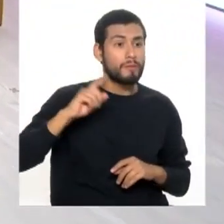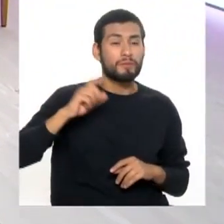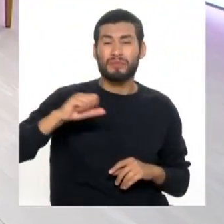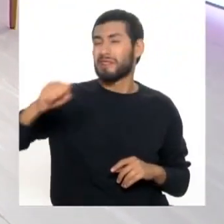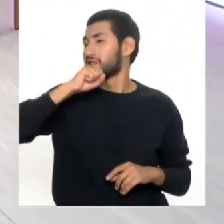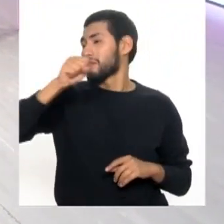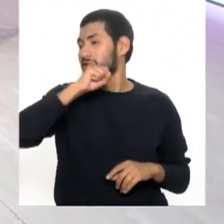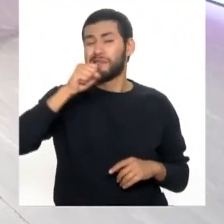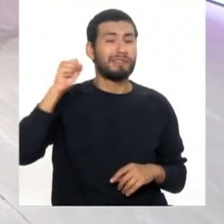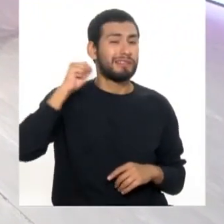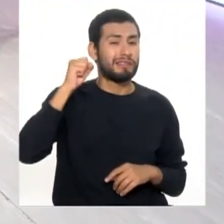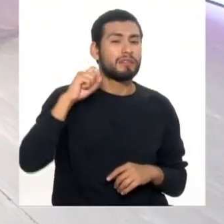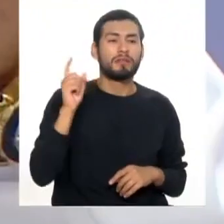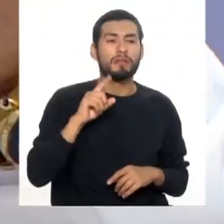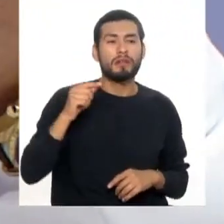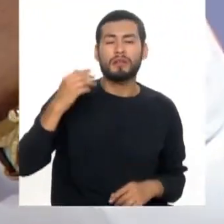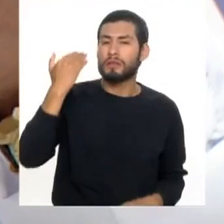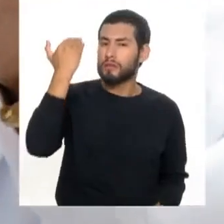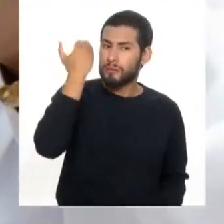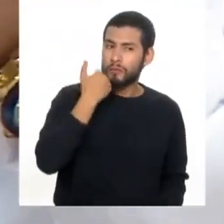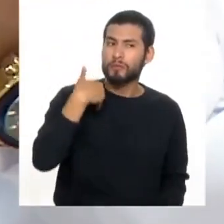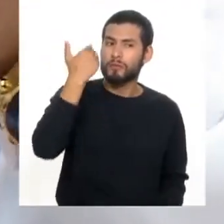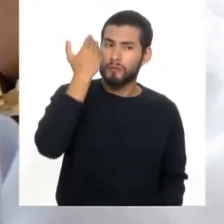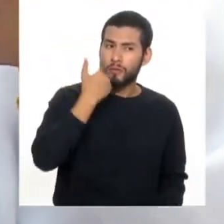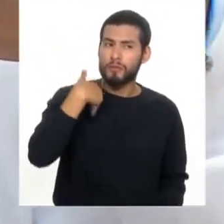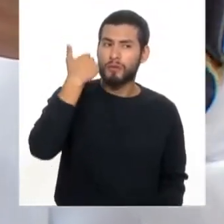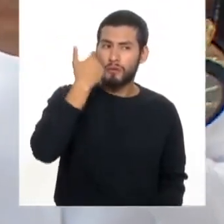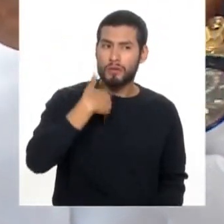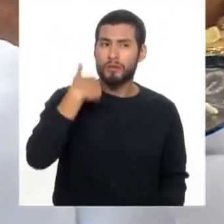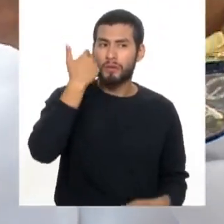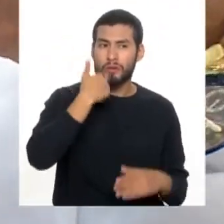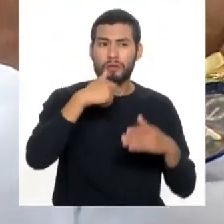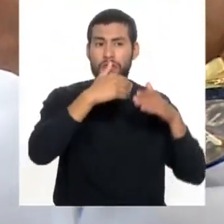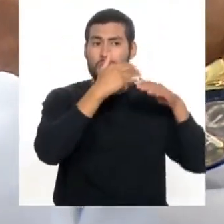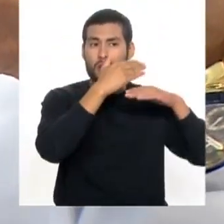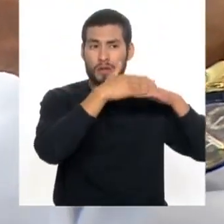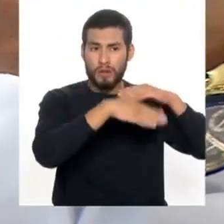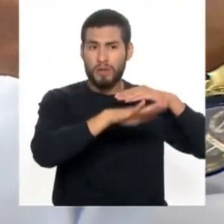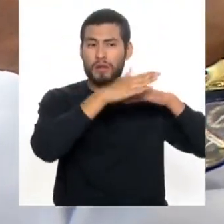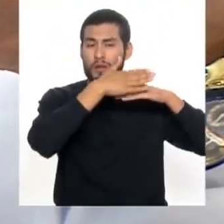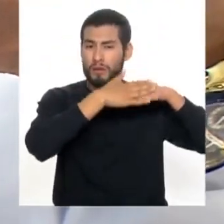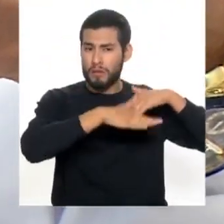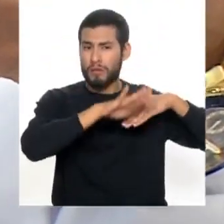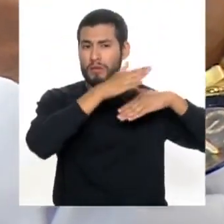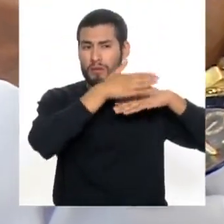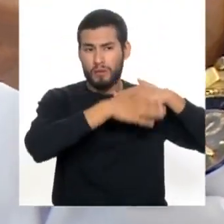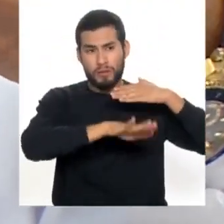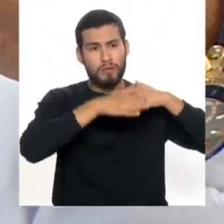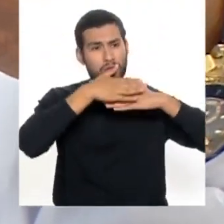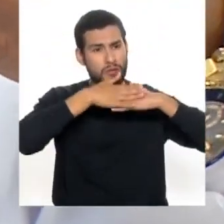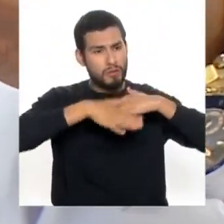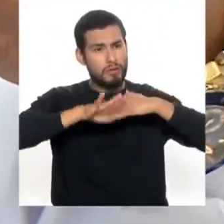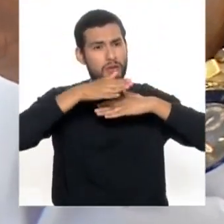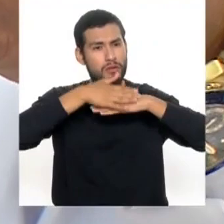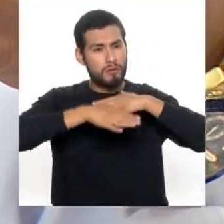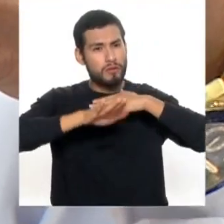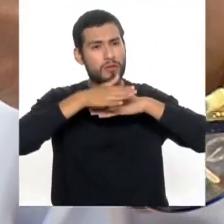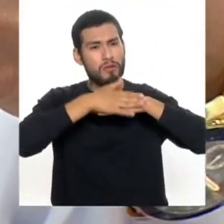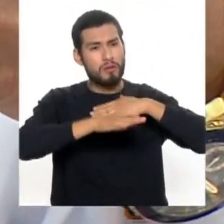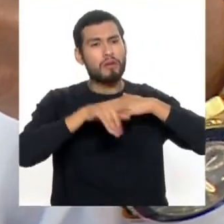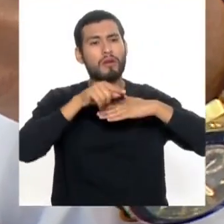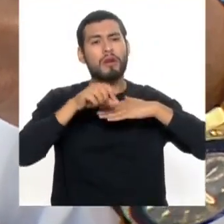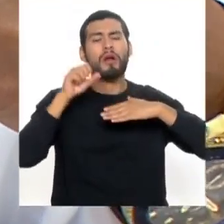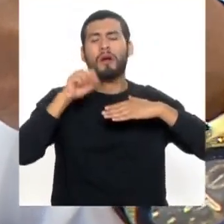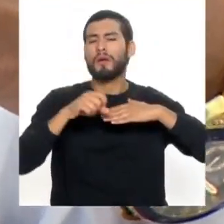forma horizontal, siempre en forma vertical, de arriba hacia abajo, desde las encías hacia abajo, cosa que estamos